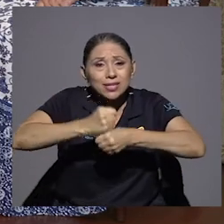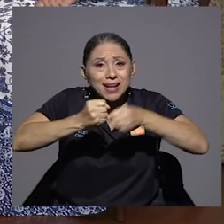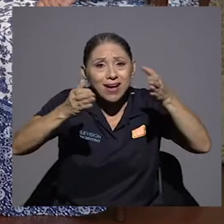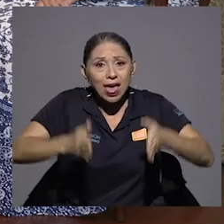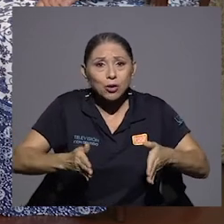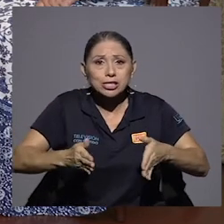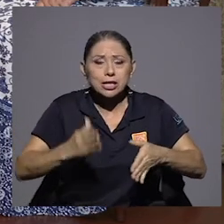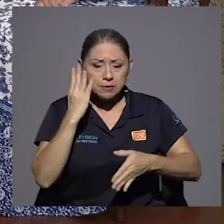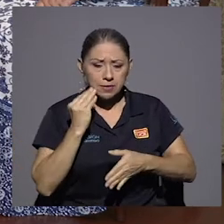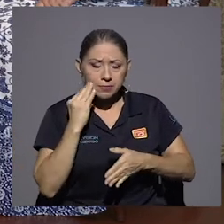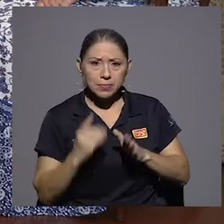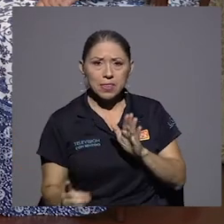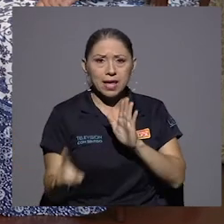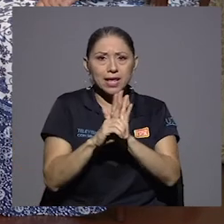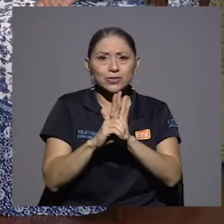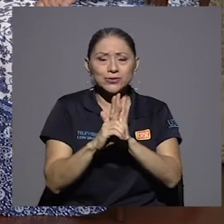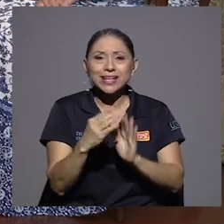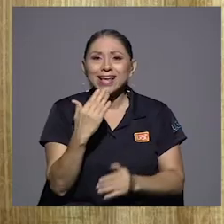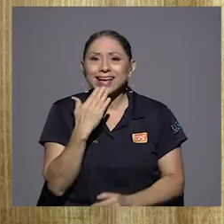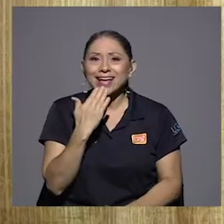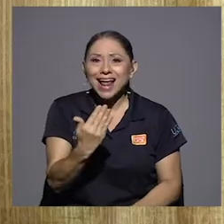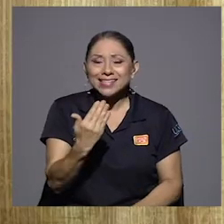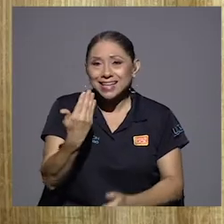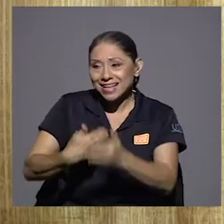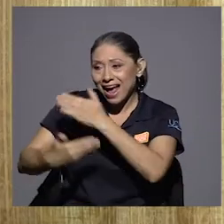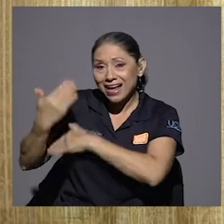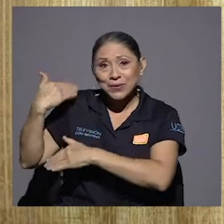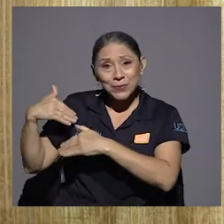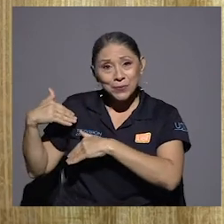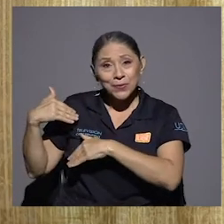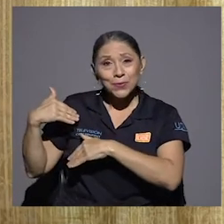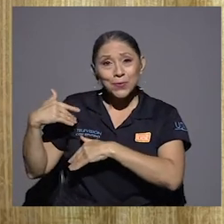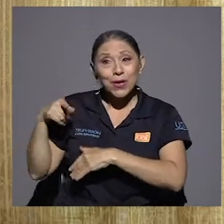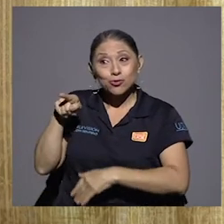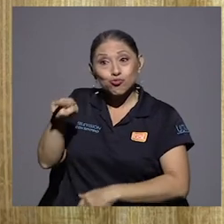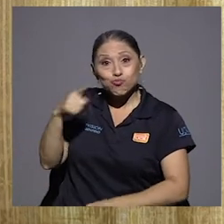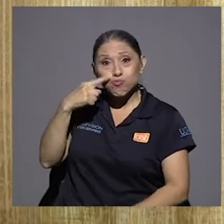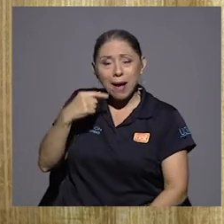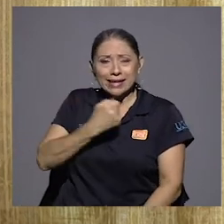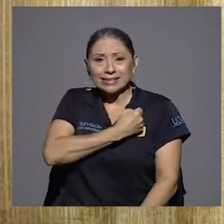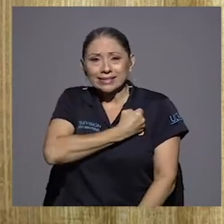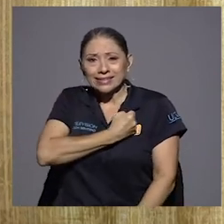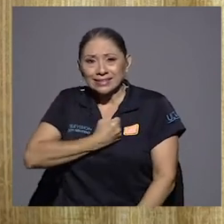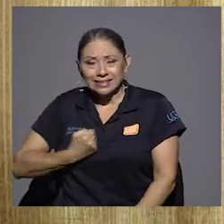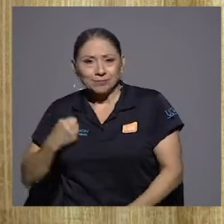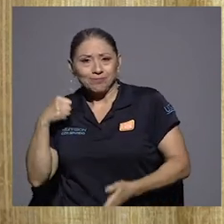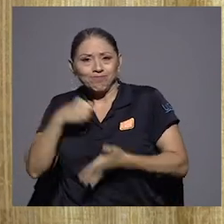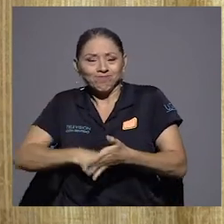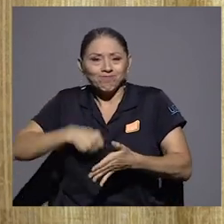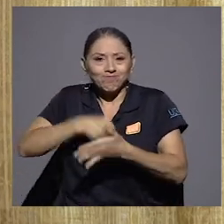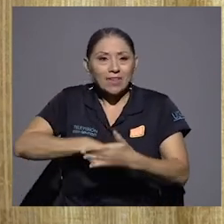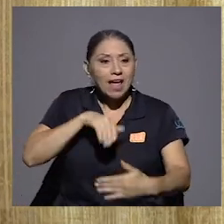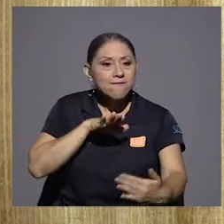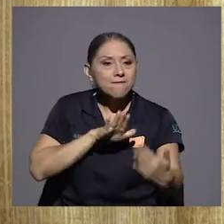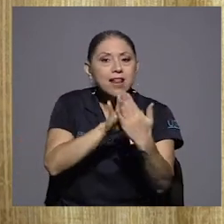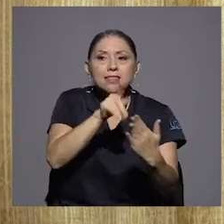hoy que vivencian sus derechos es gracias a aquella dura entrega para enfrentarse a la incomprensión y al